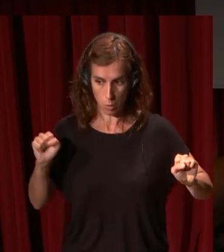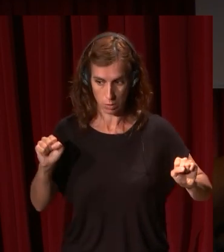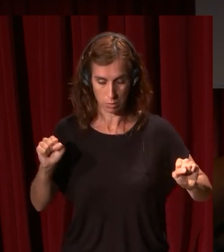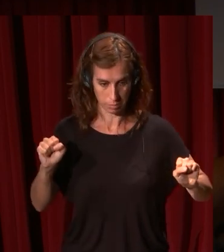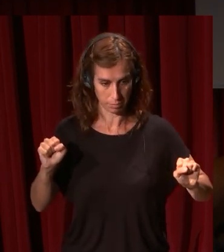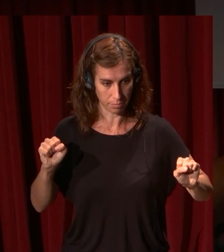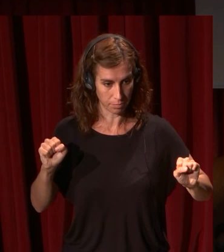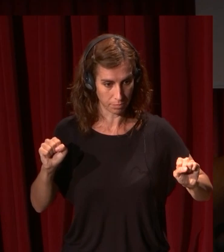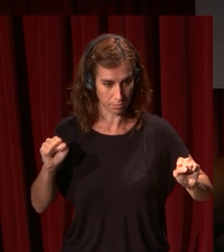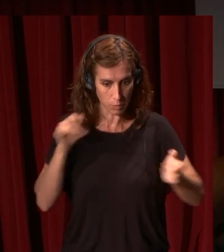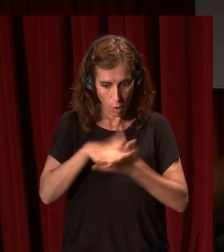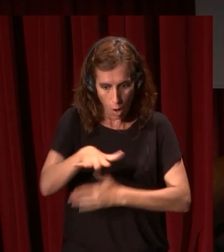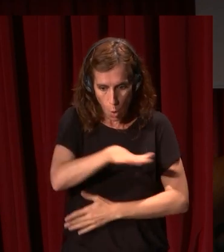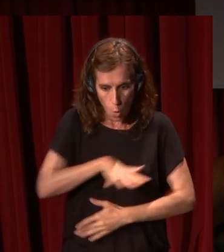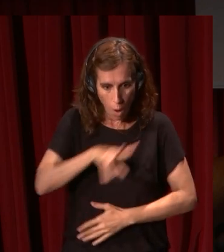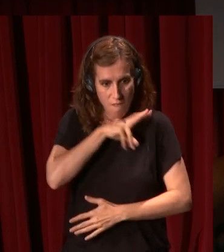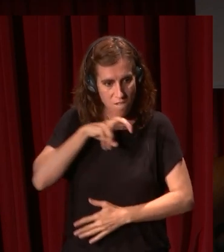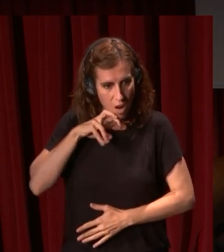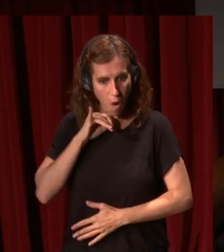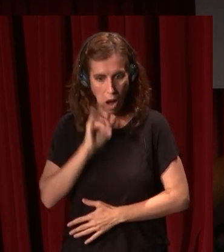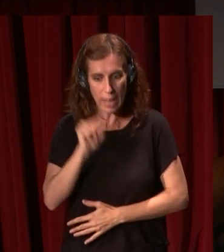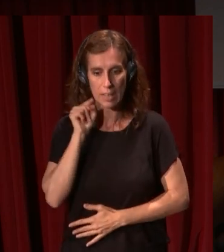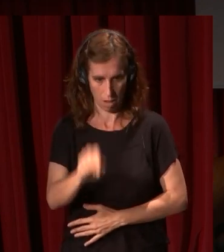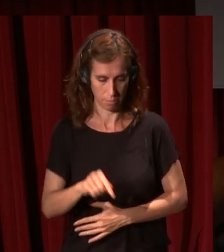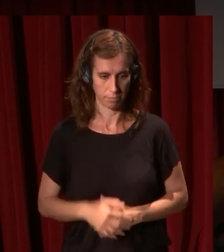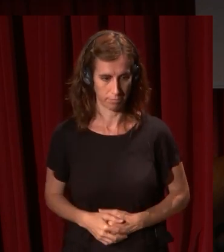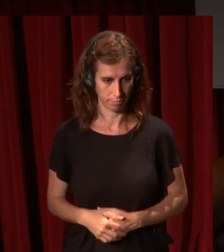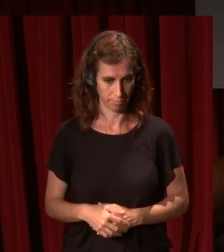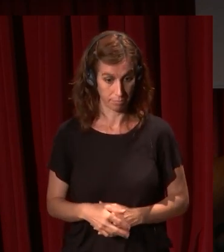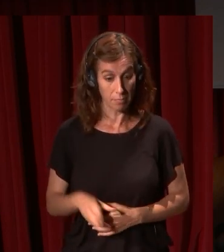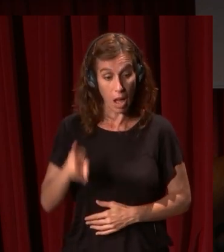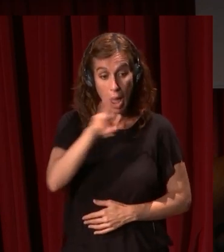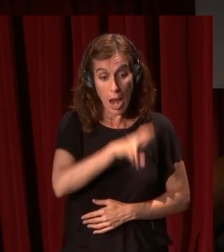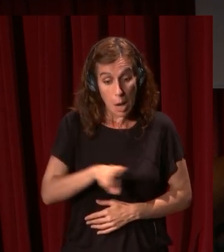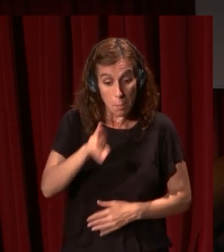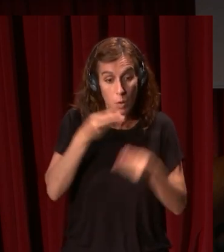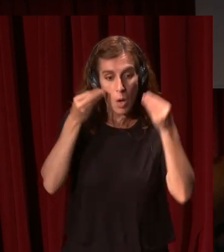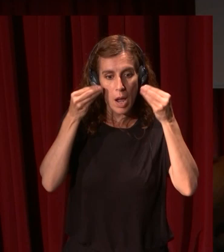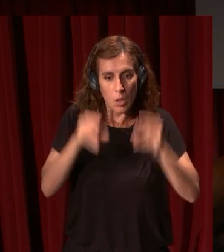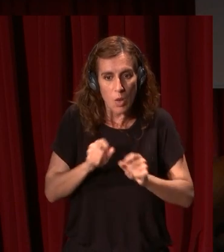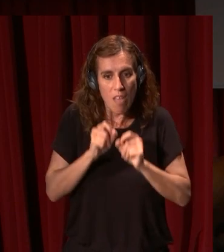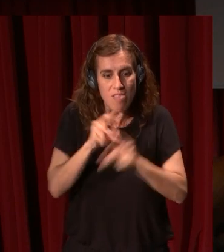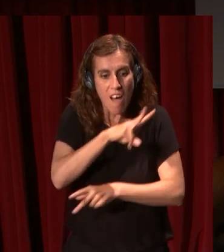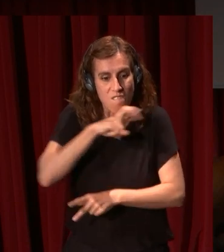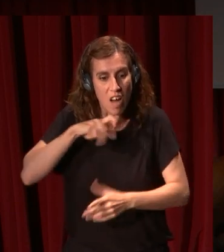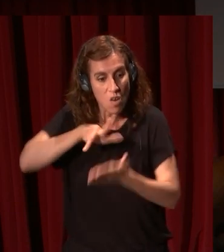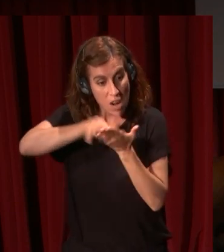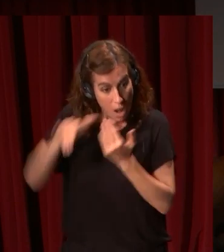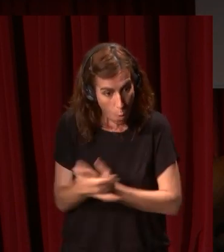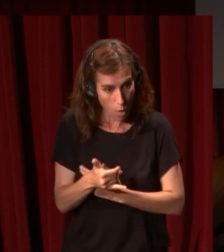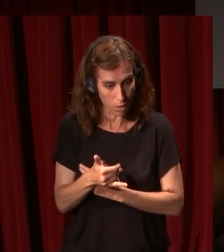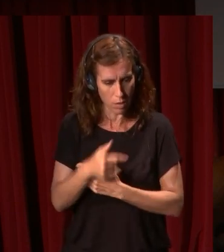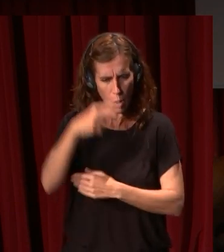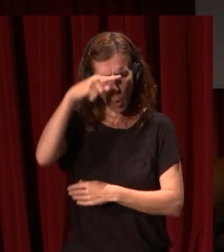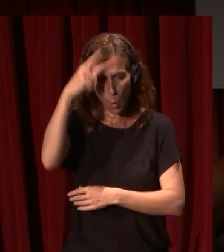ese es el lugar en el que está el valor de lo que estamos viendo insisto que en esa historia de dar valor al lenguaje la pintura española y la